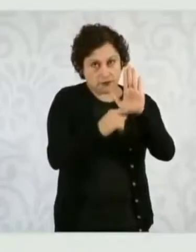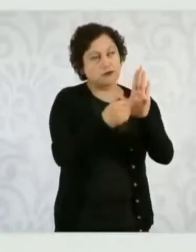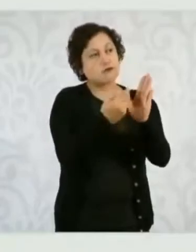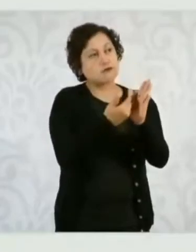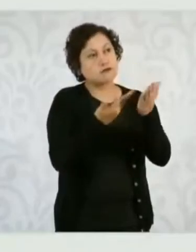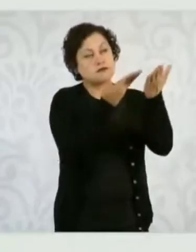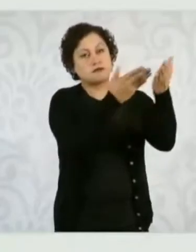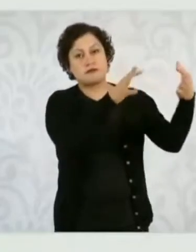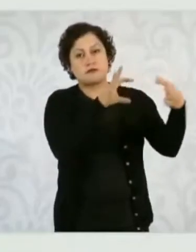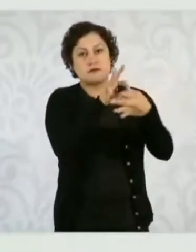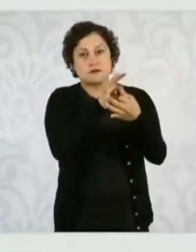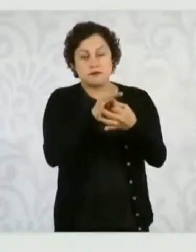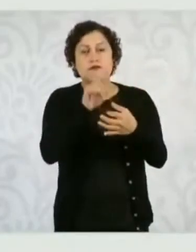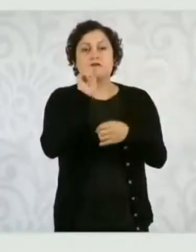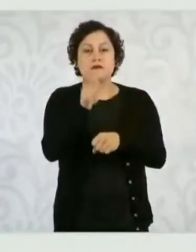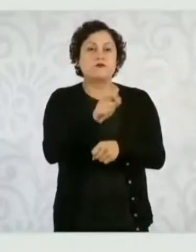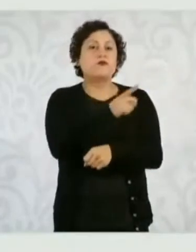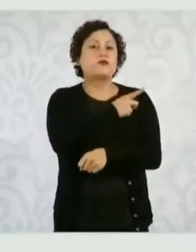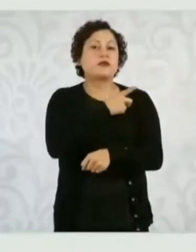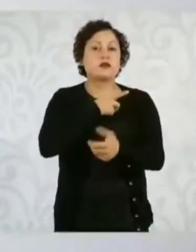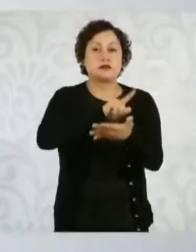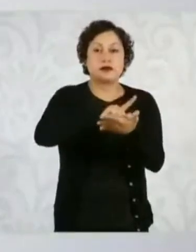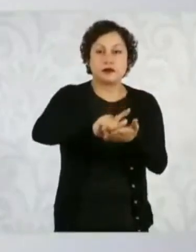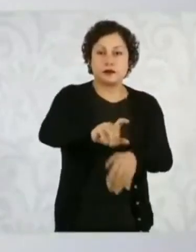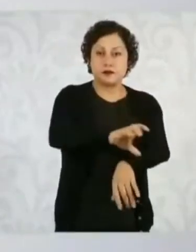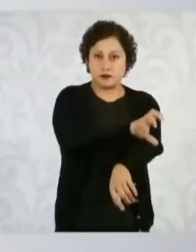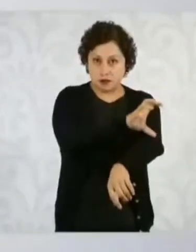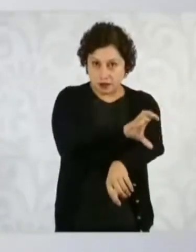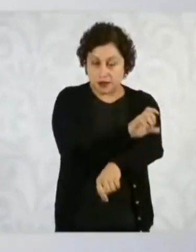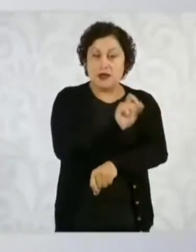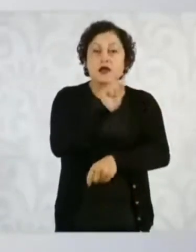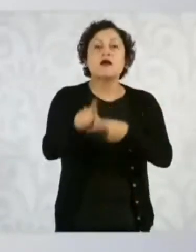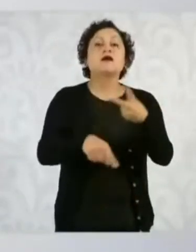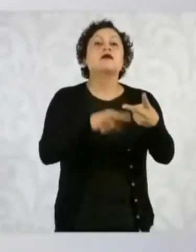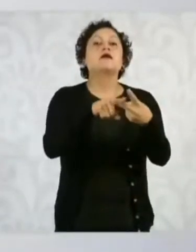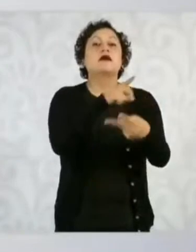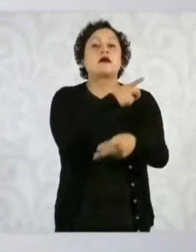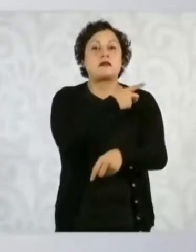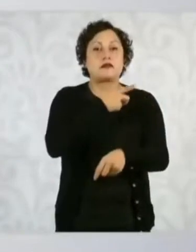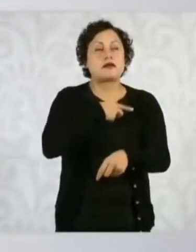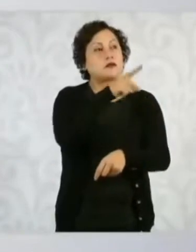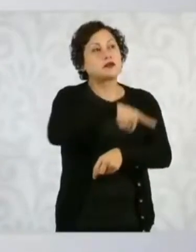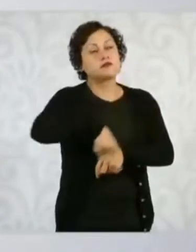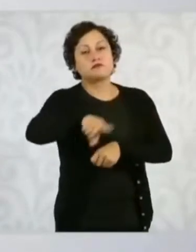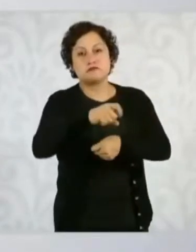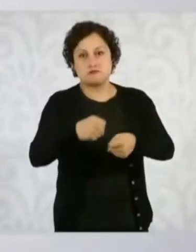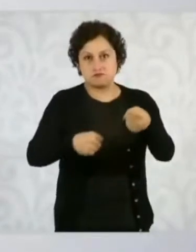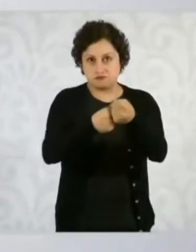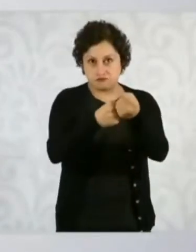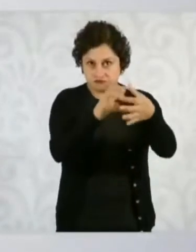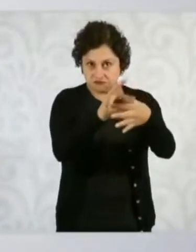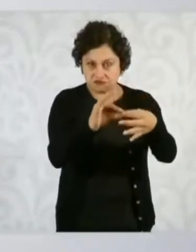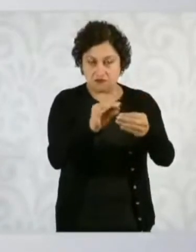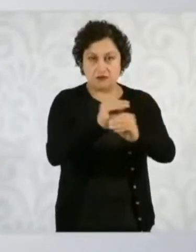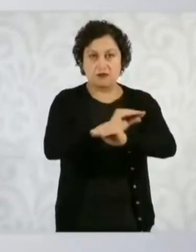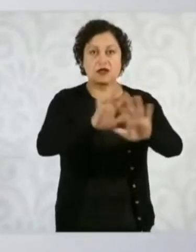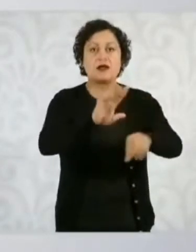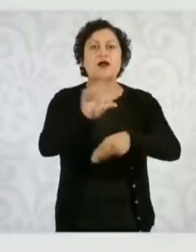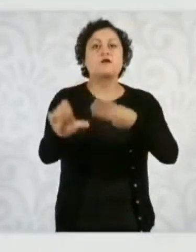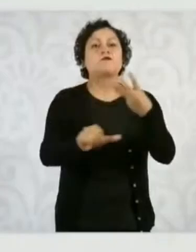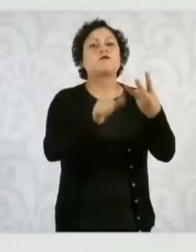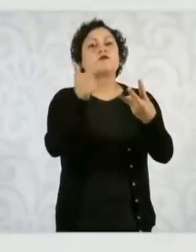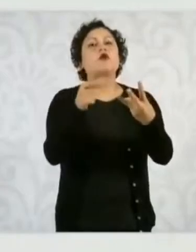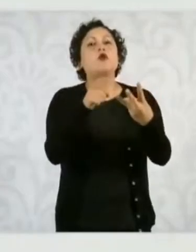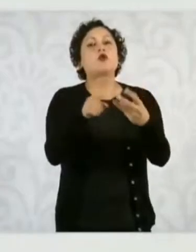favorecer la generación de energía limpia y renovable con respaldo y un esquema equilibrado de distribución de beneficios